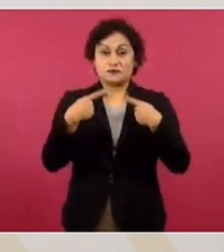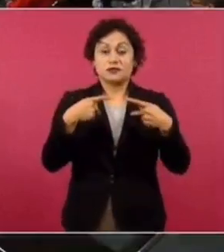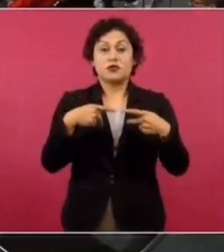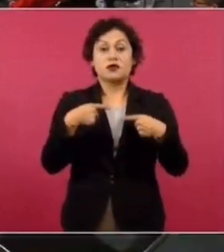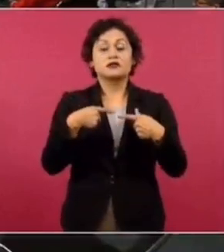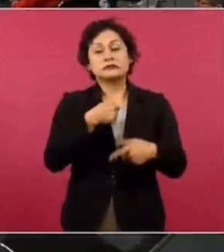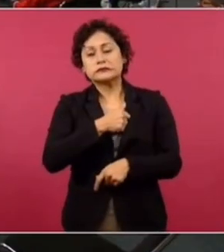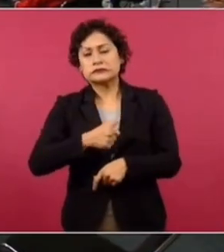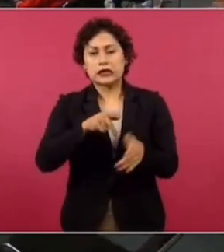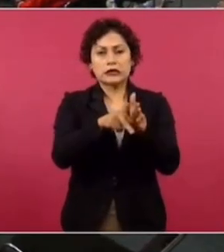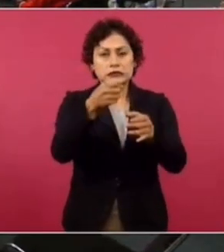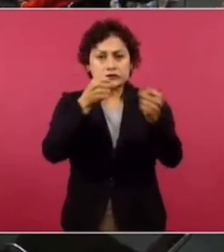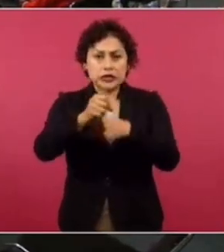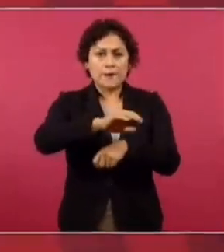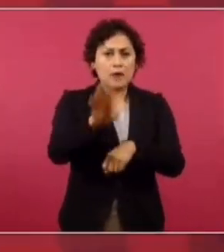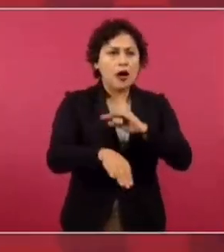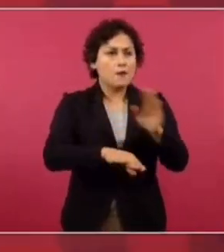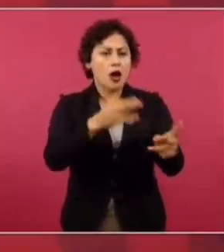en casi todos,